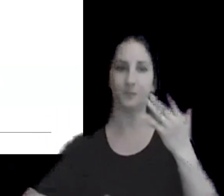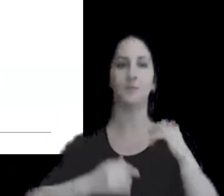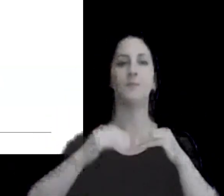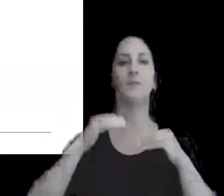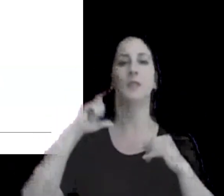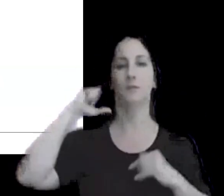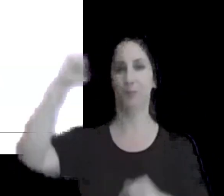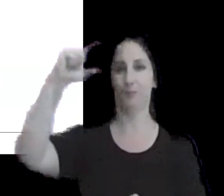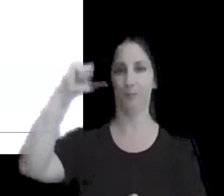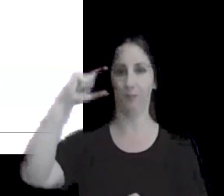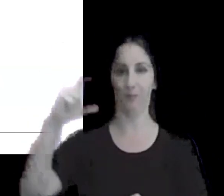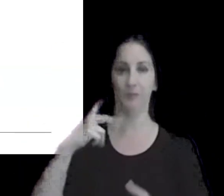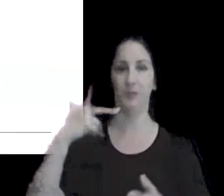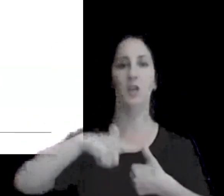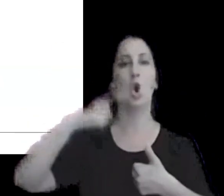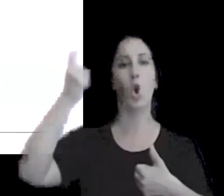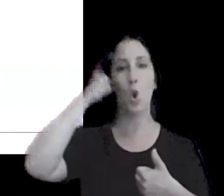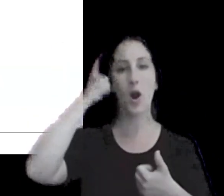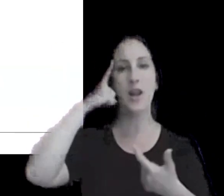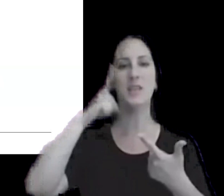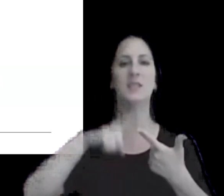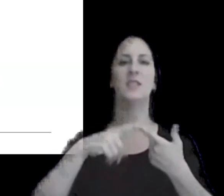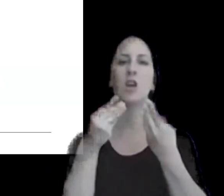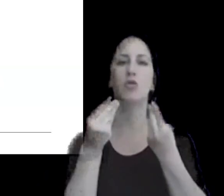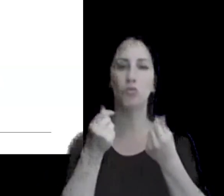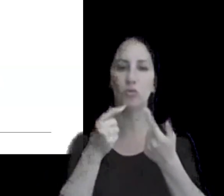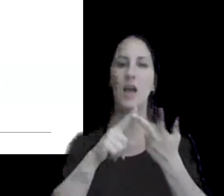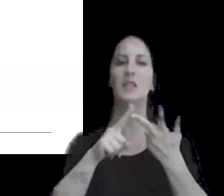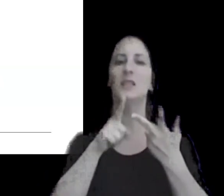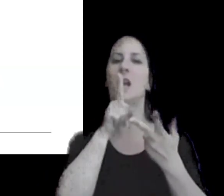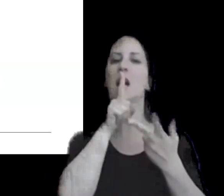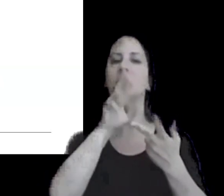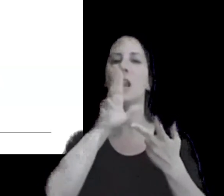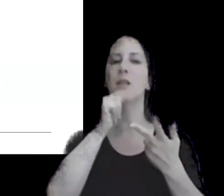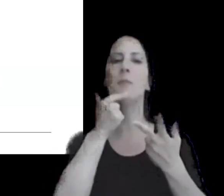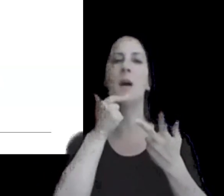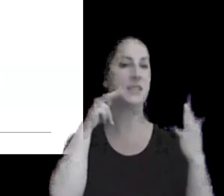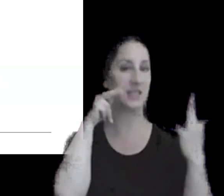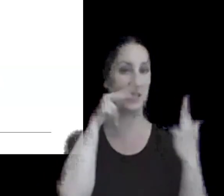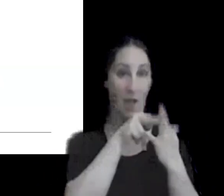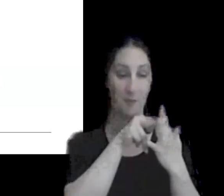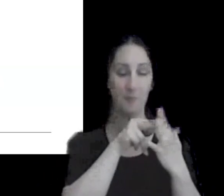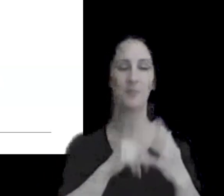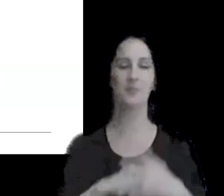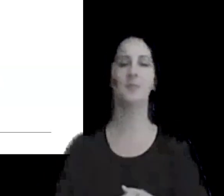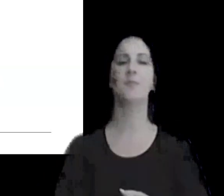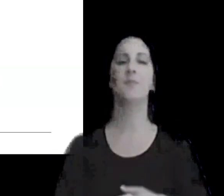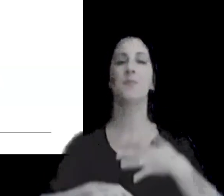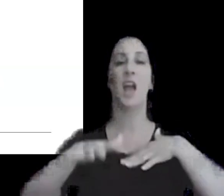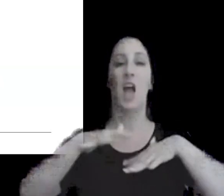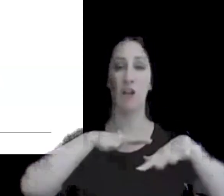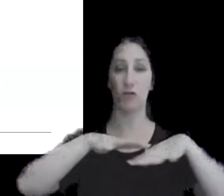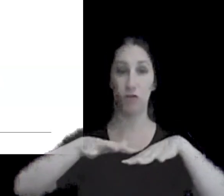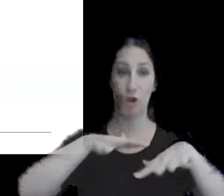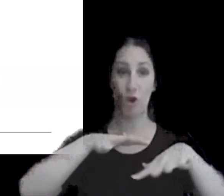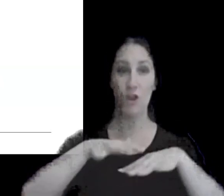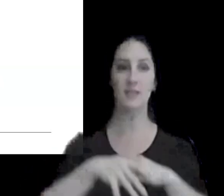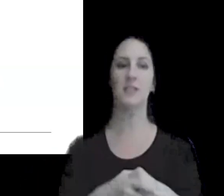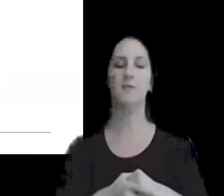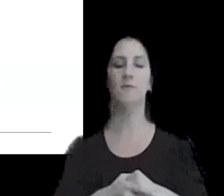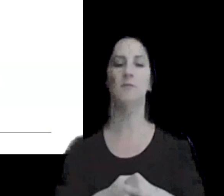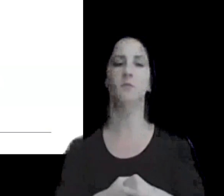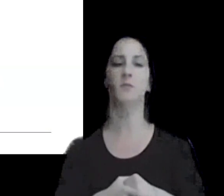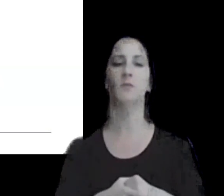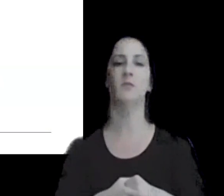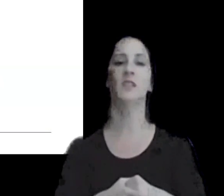pilares de coherencia sustancia y transparencia las acciones que están en